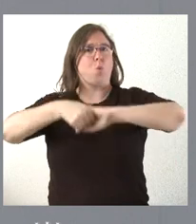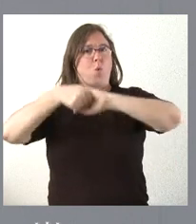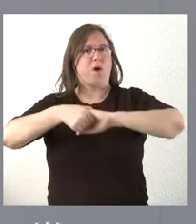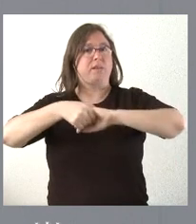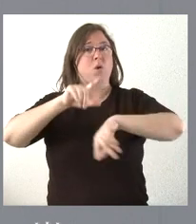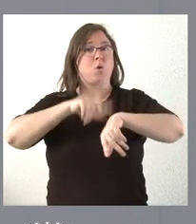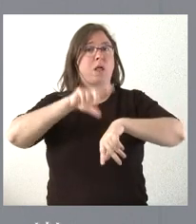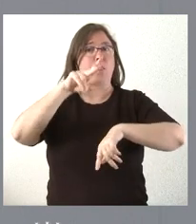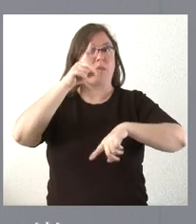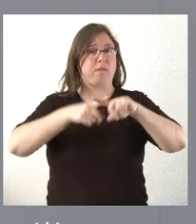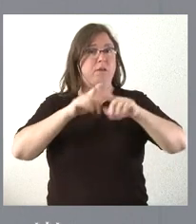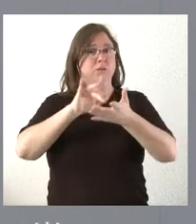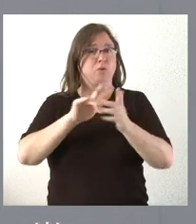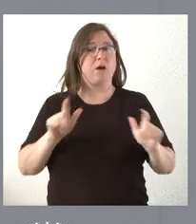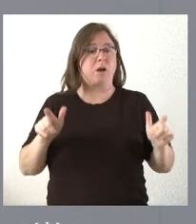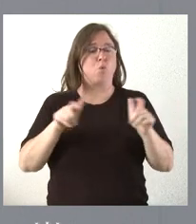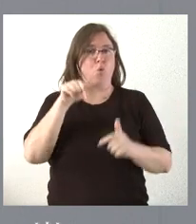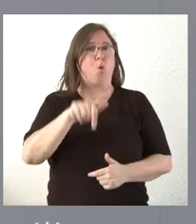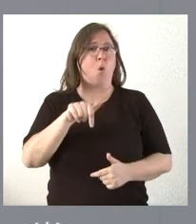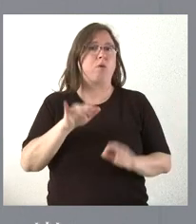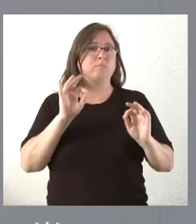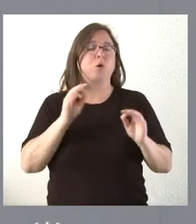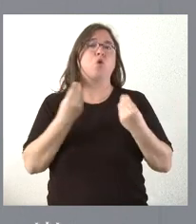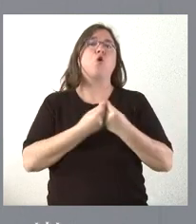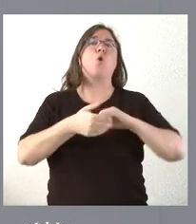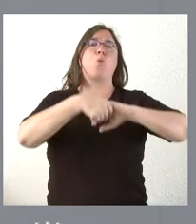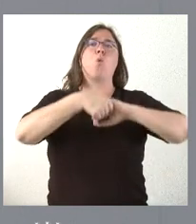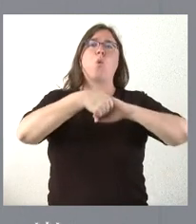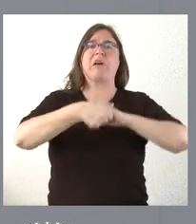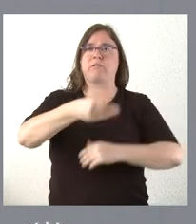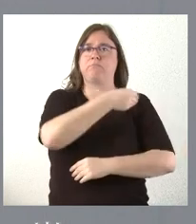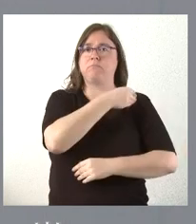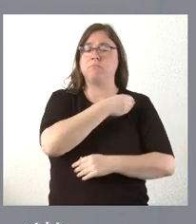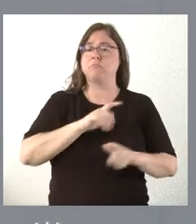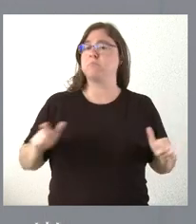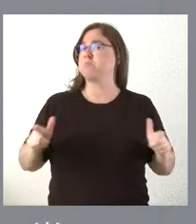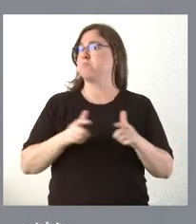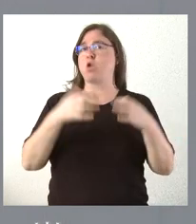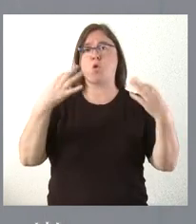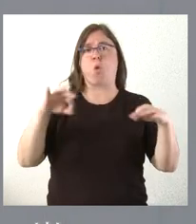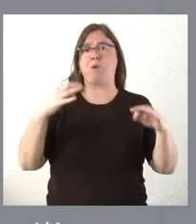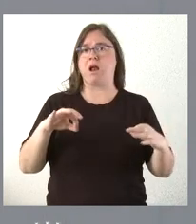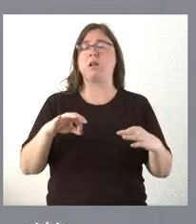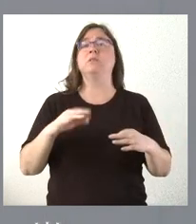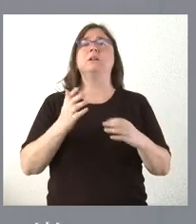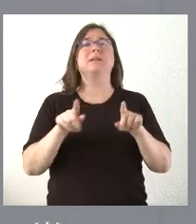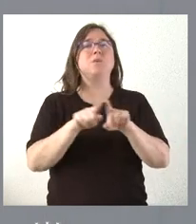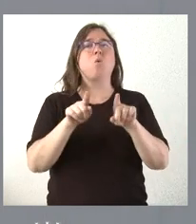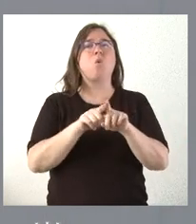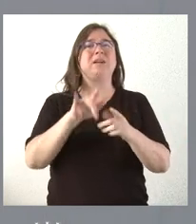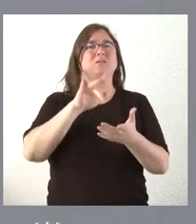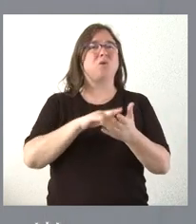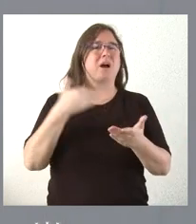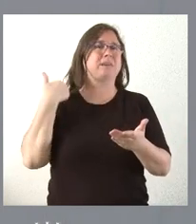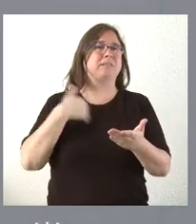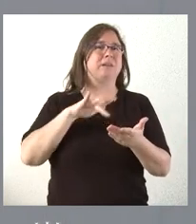las doce y media se estará celebrando esta reunión. Es una reunión que pidió ese sindicato y que se celebra con carácter ordinario. Forma parte del conjunto de diecinueve